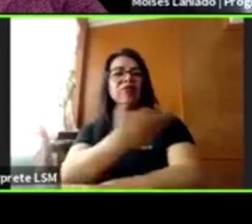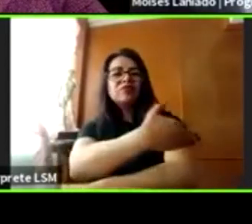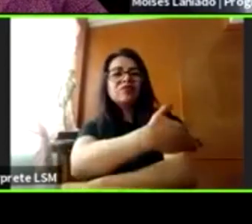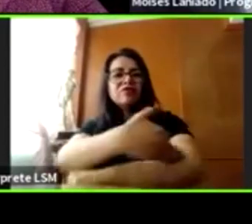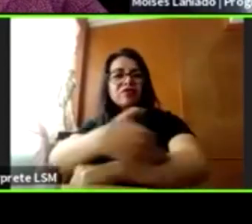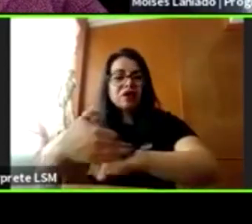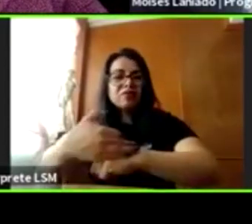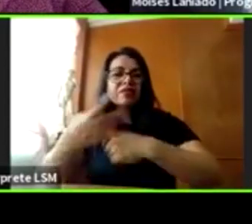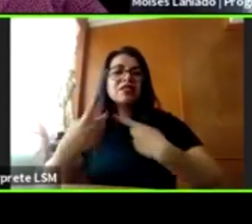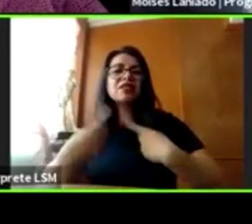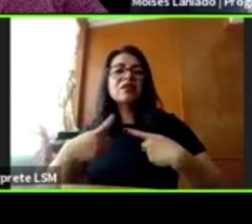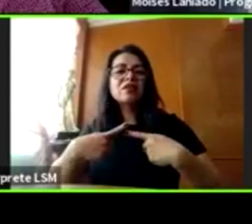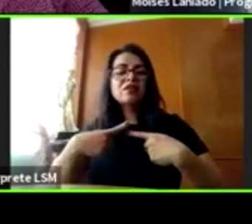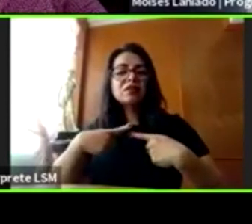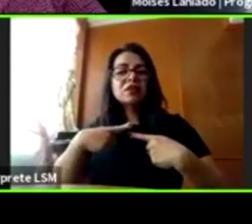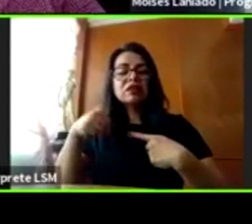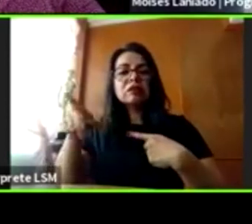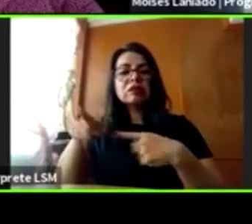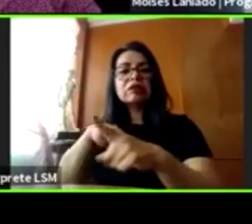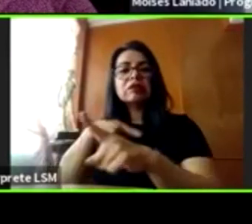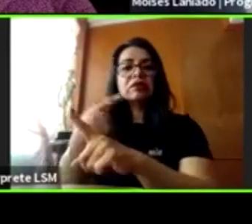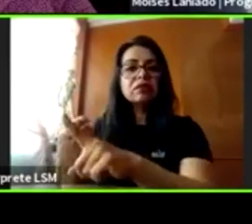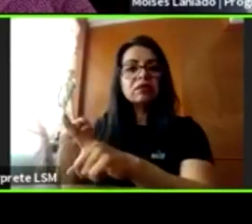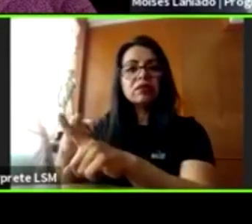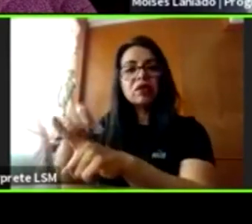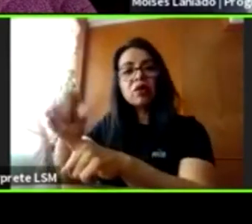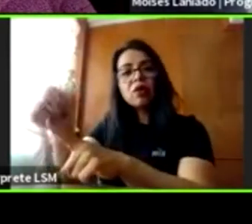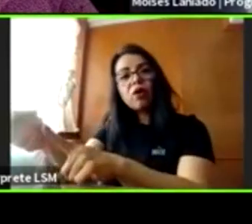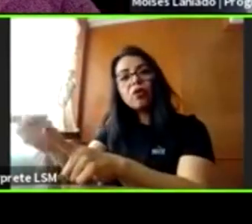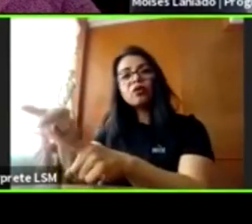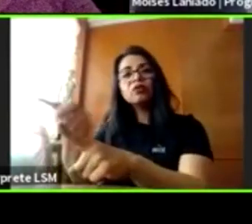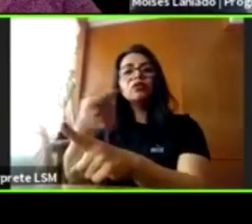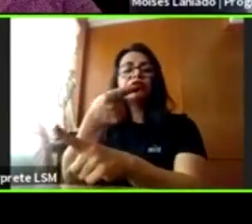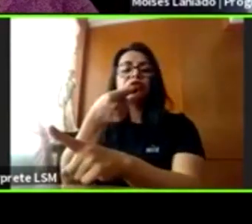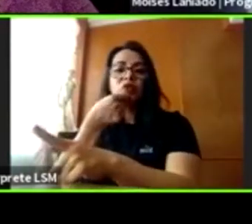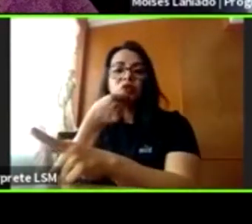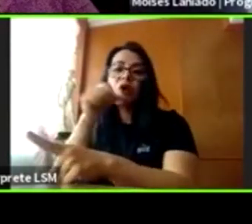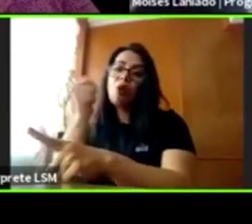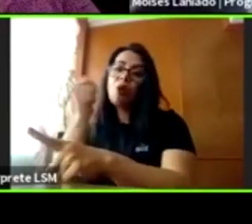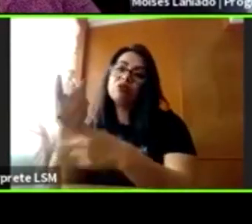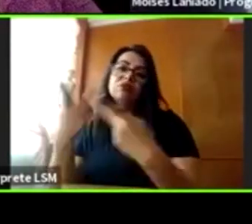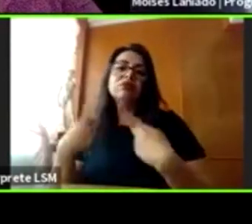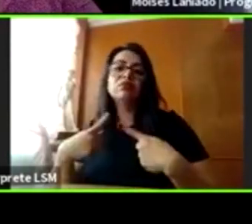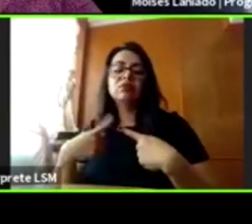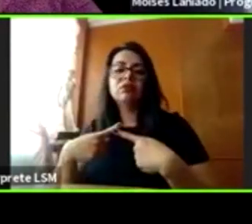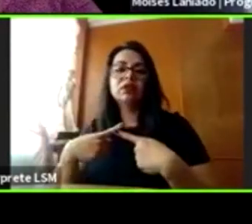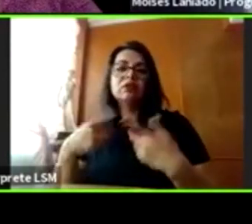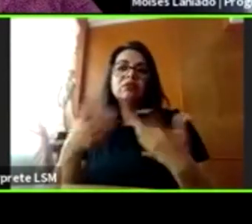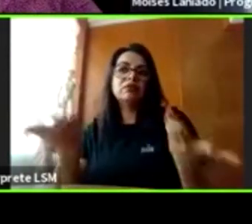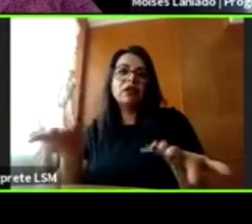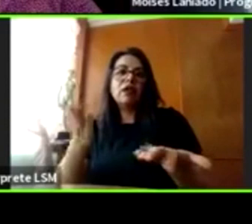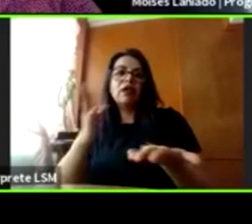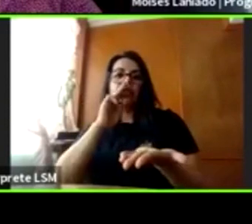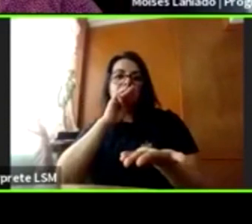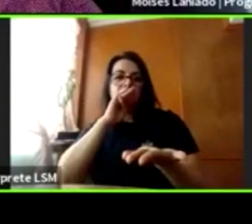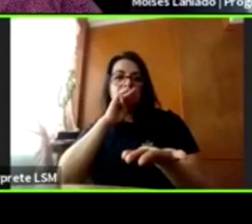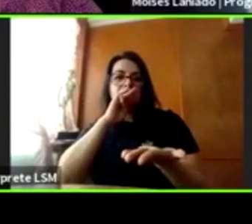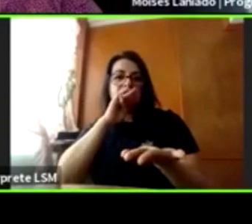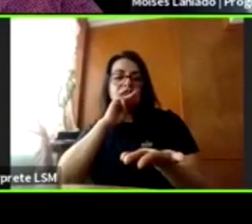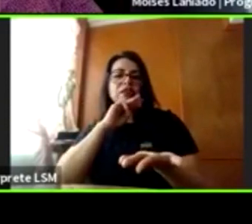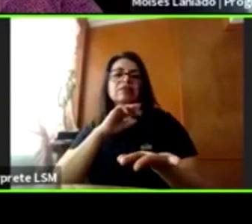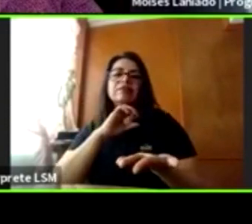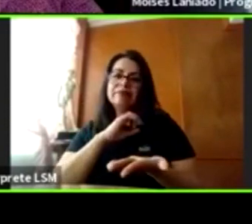o haciendo violencia sexual contra otro miembro de la familia. Y, bueno, las mamás tienen mucho miedo de las...